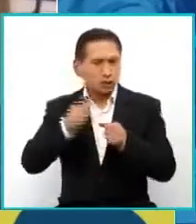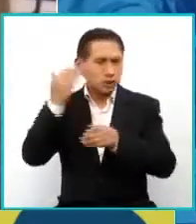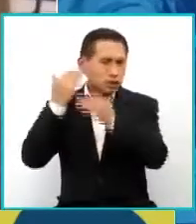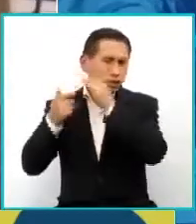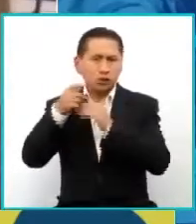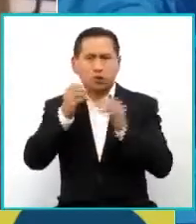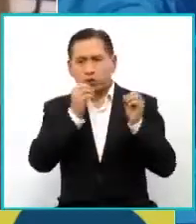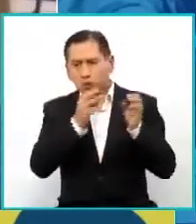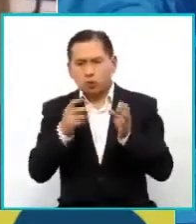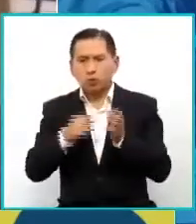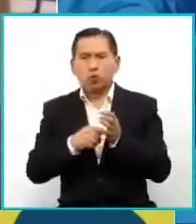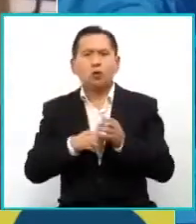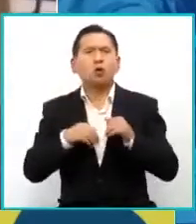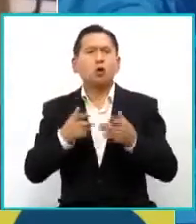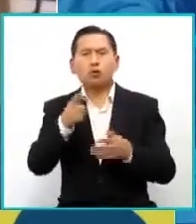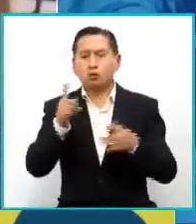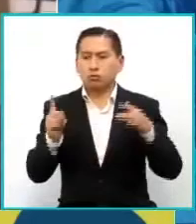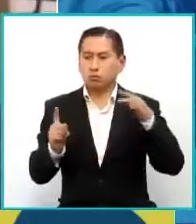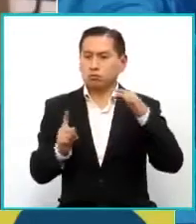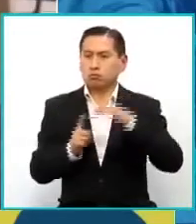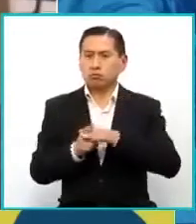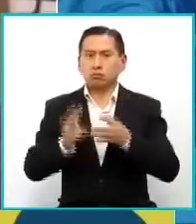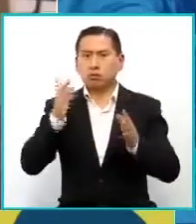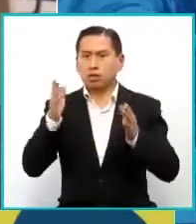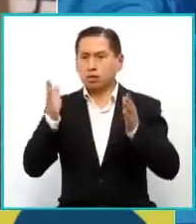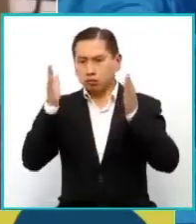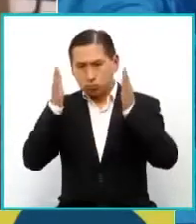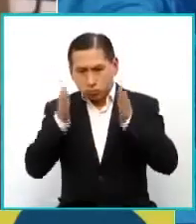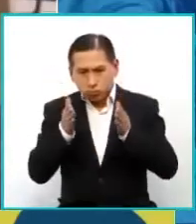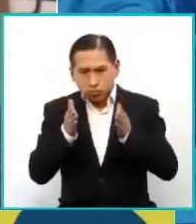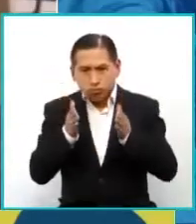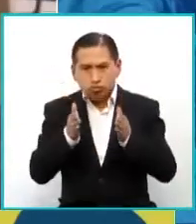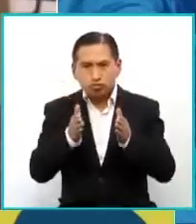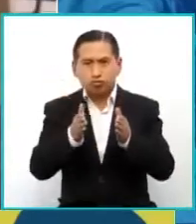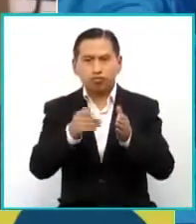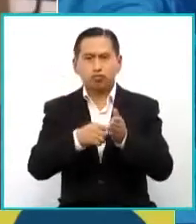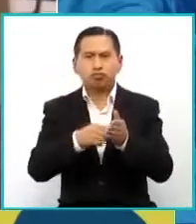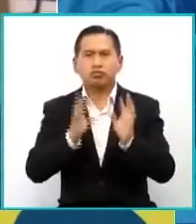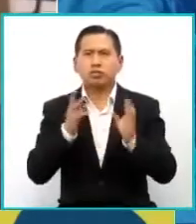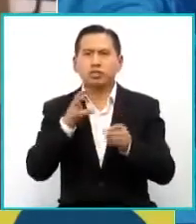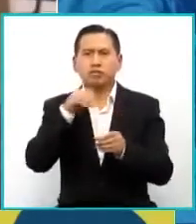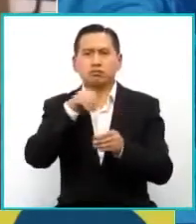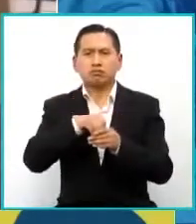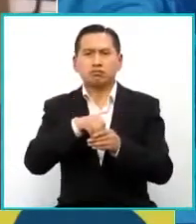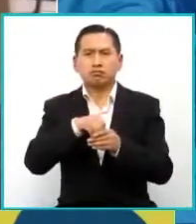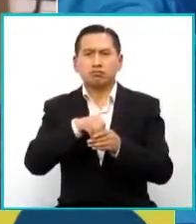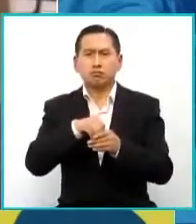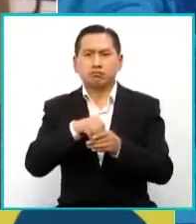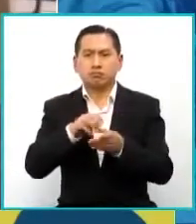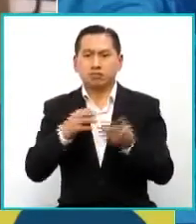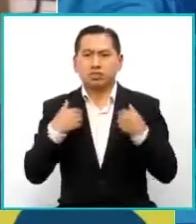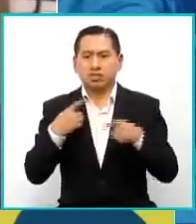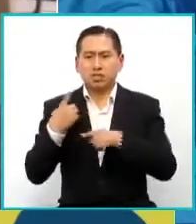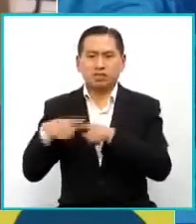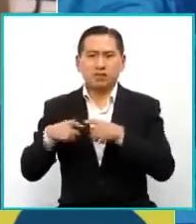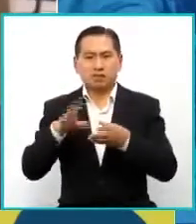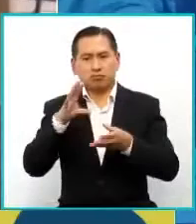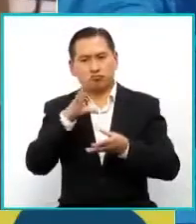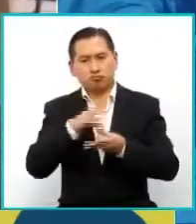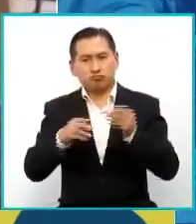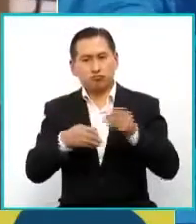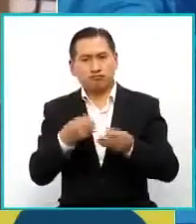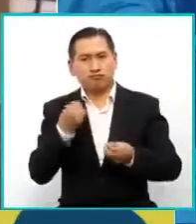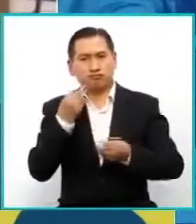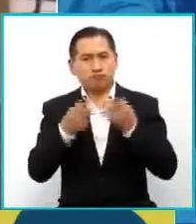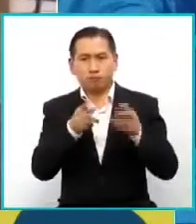ordenar estas historias? Para darle como que una línea que tenga también cierto pico de alzada y bajada, digamos narrativamente,